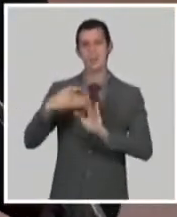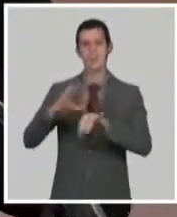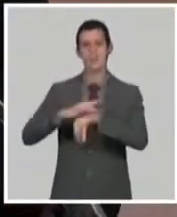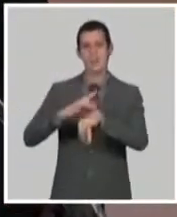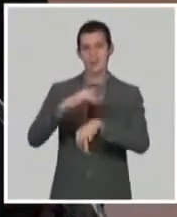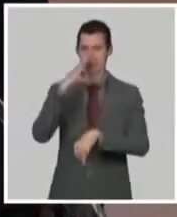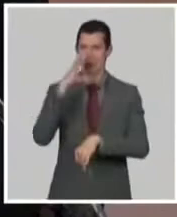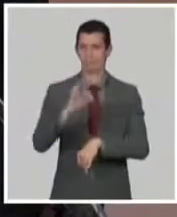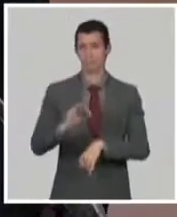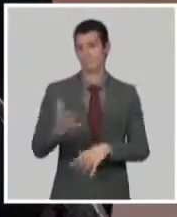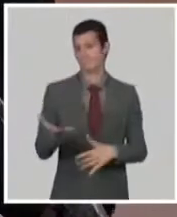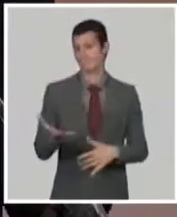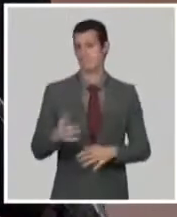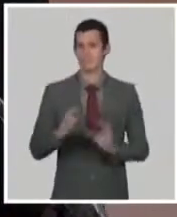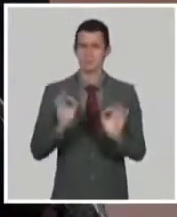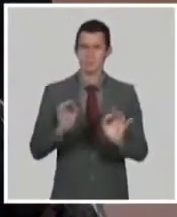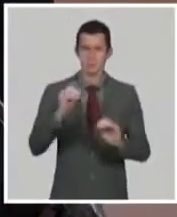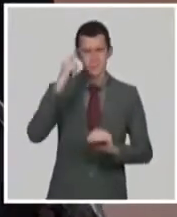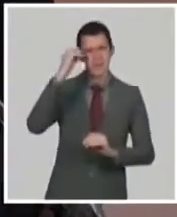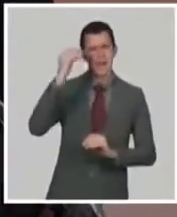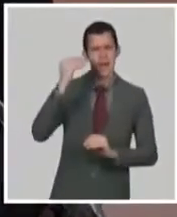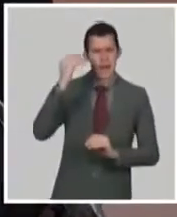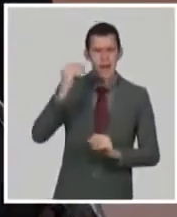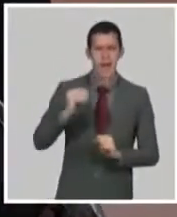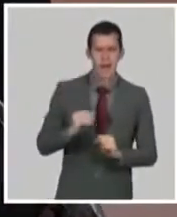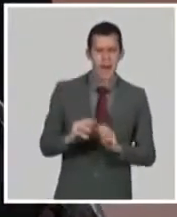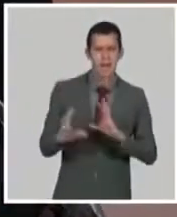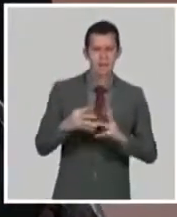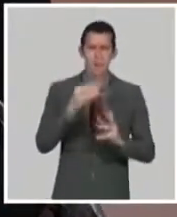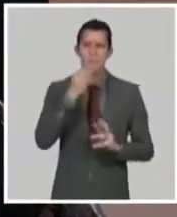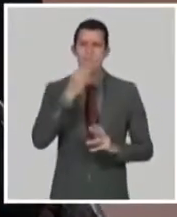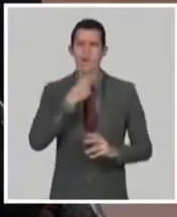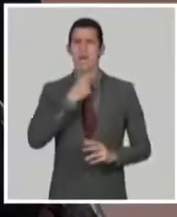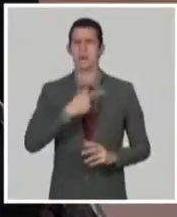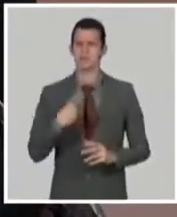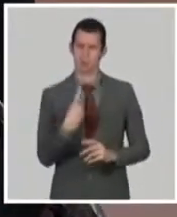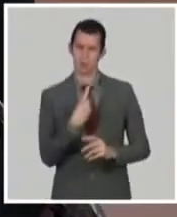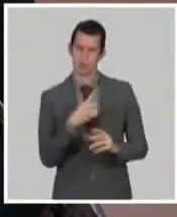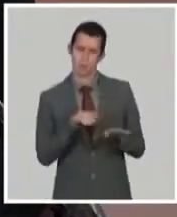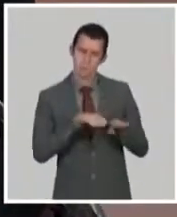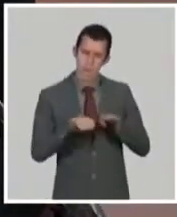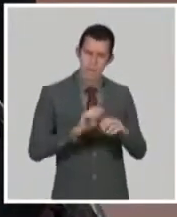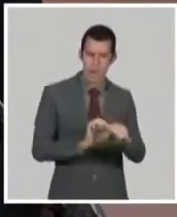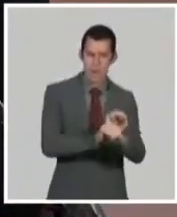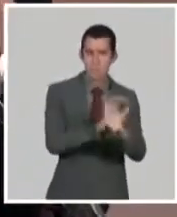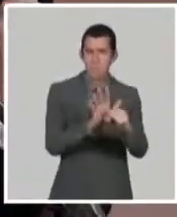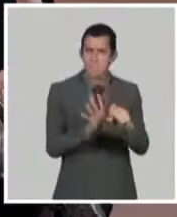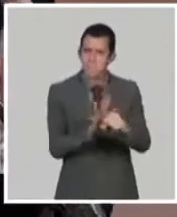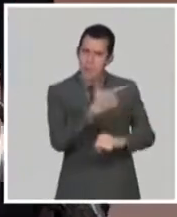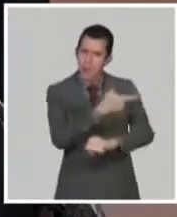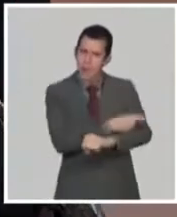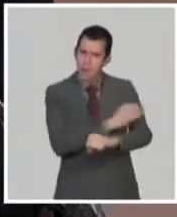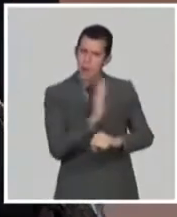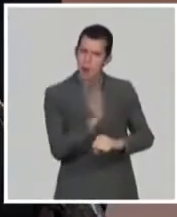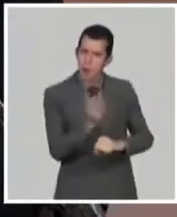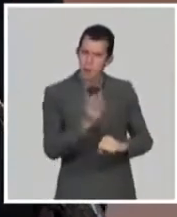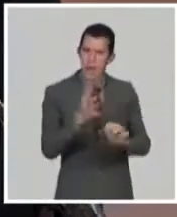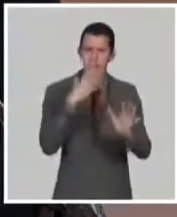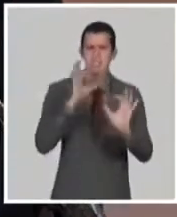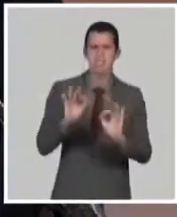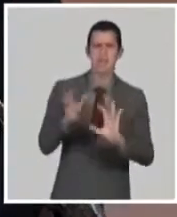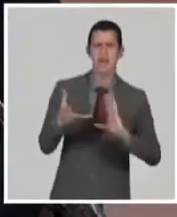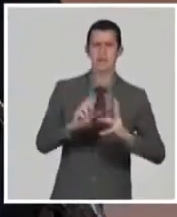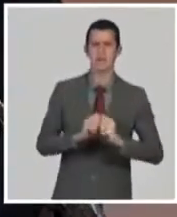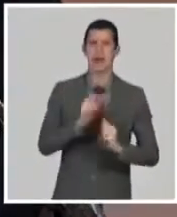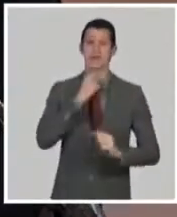esta formulación puede dar una respuesta inmune potente contra ese antígeno específico. Entonces, ¿qué hicimos? El